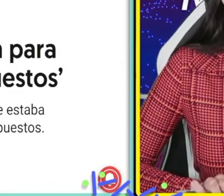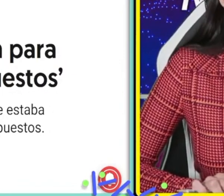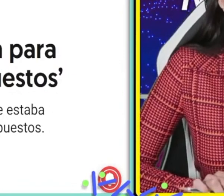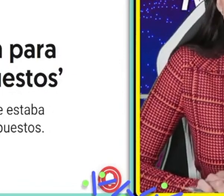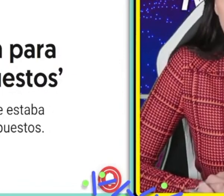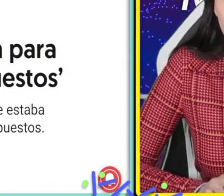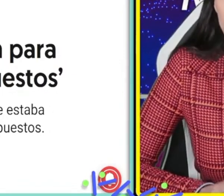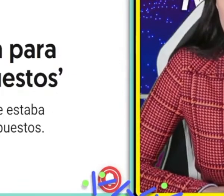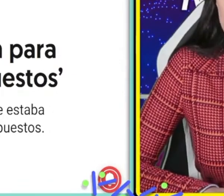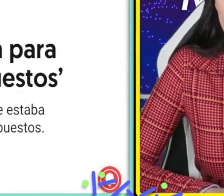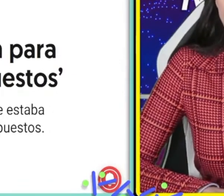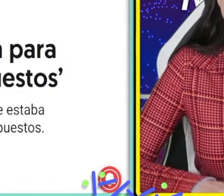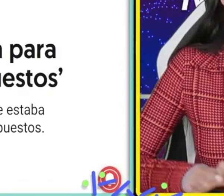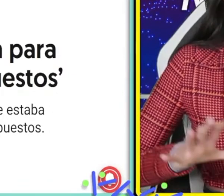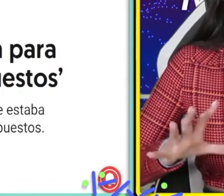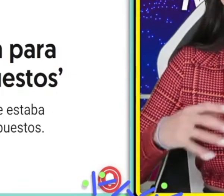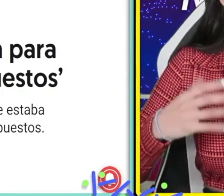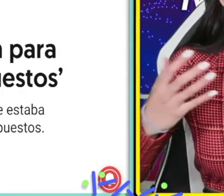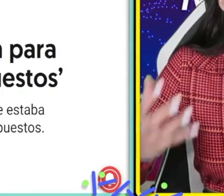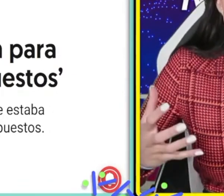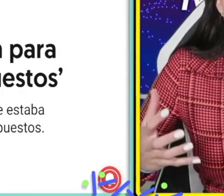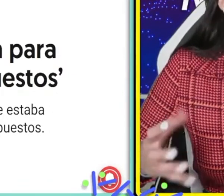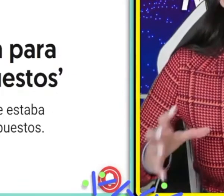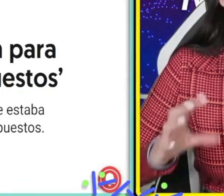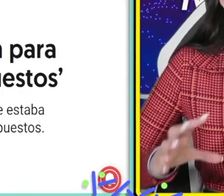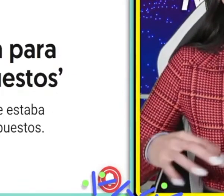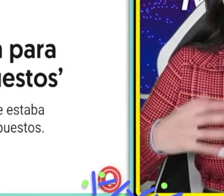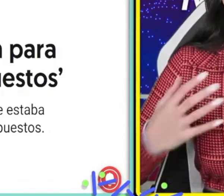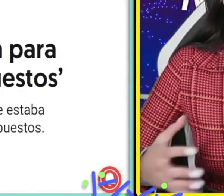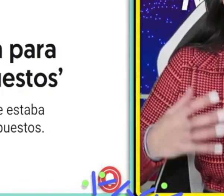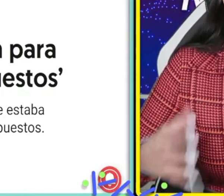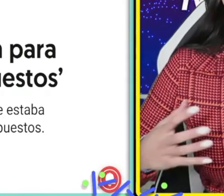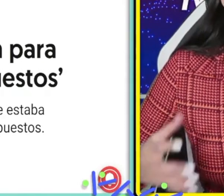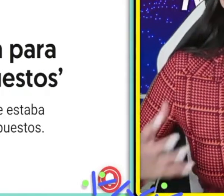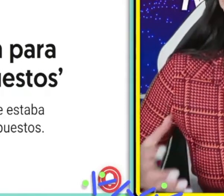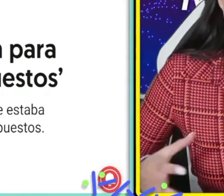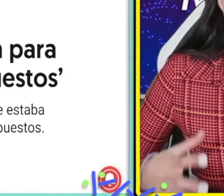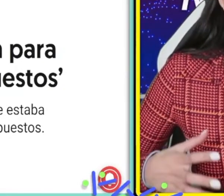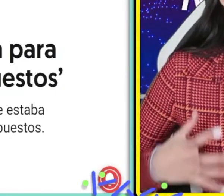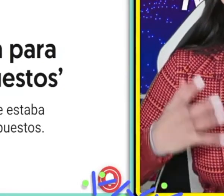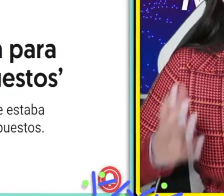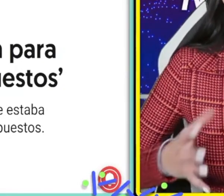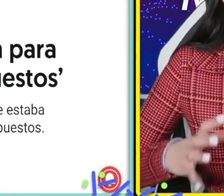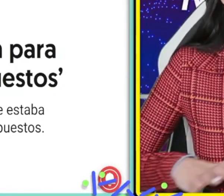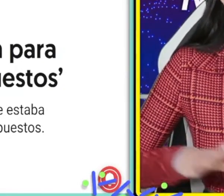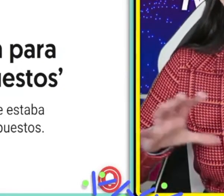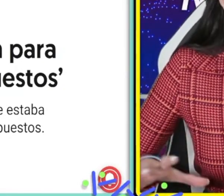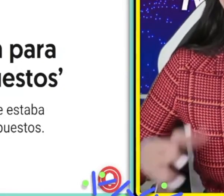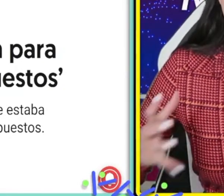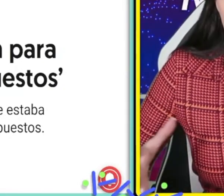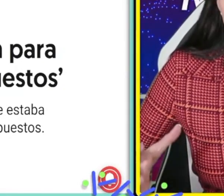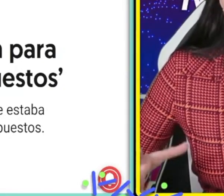ver, yo simplemente estoy haciendo una respuesta ante las provocaciones que está generando el gobierno de Estados Unidos que se ve está